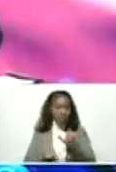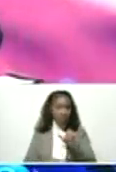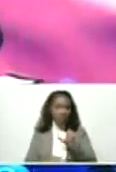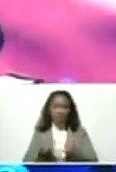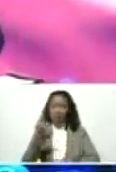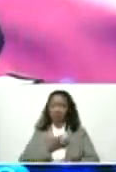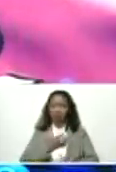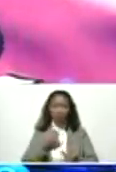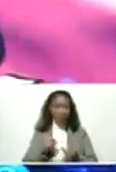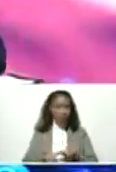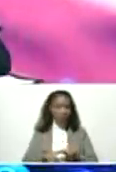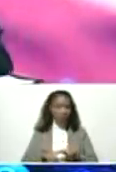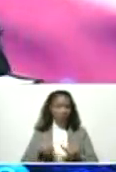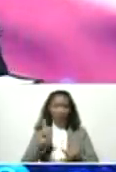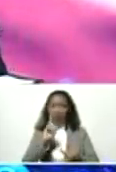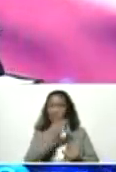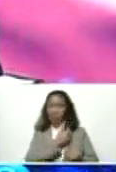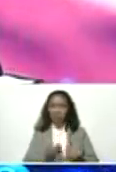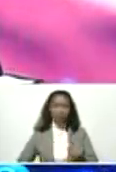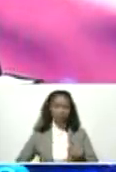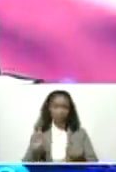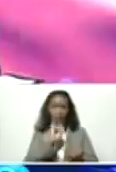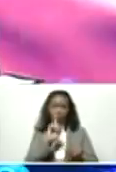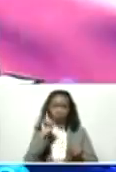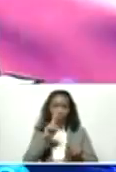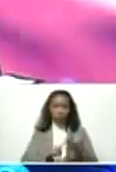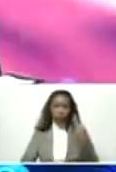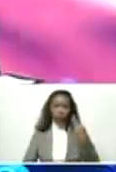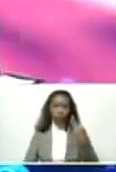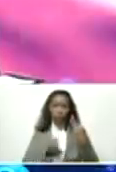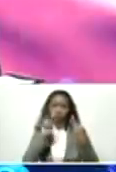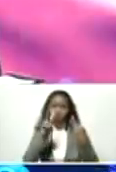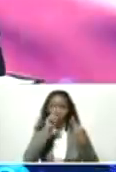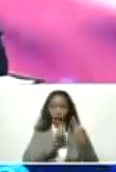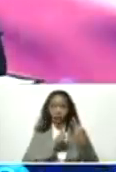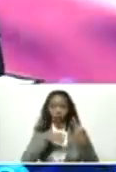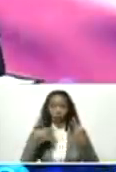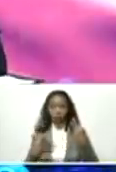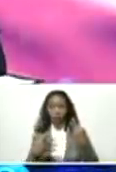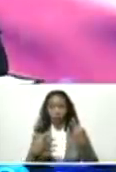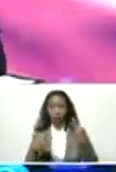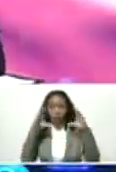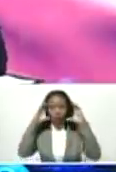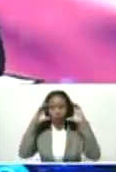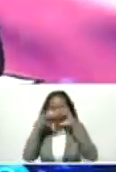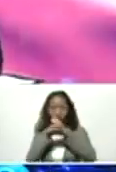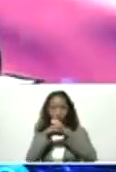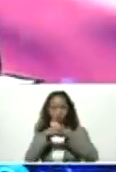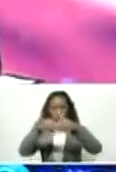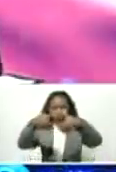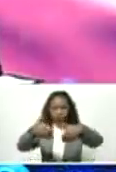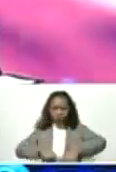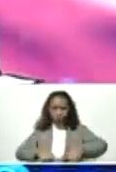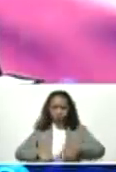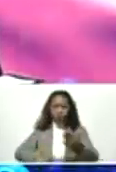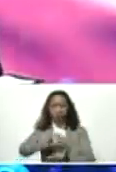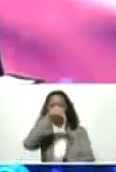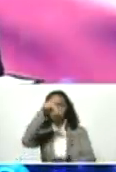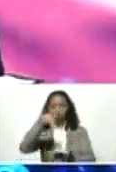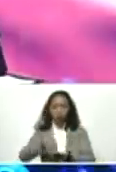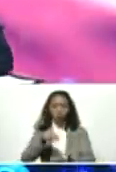ni de alcaldes, ni de presidentes. Son dos años de concentración en el esfuerzo nacional